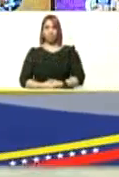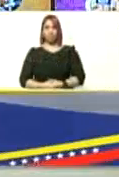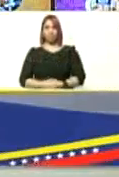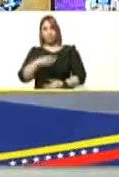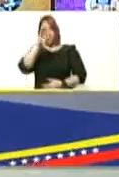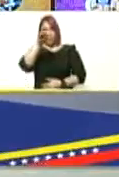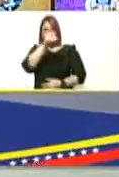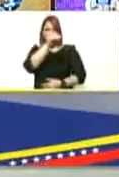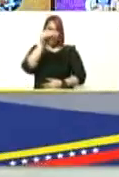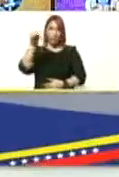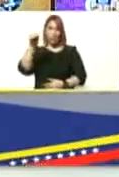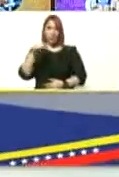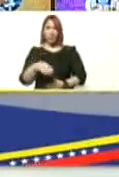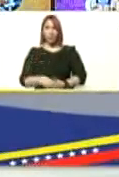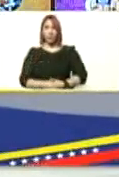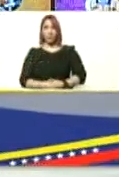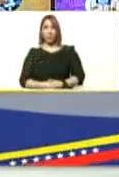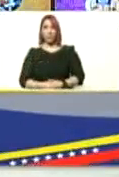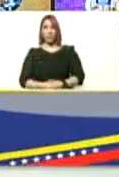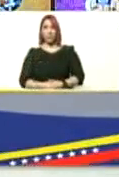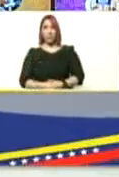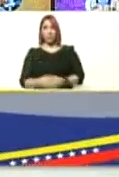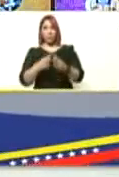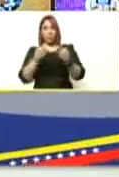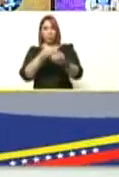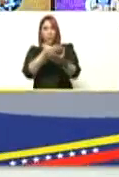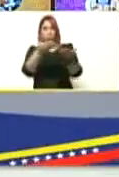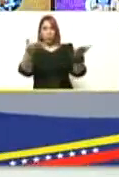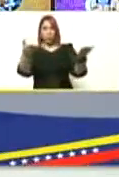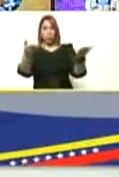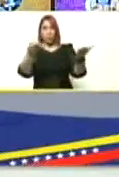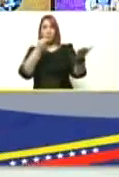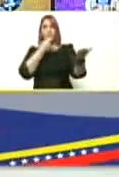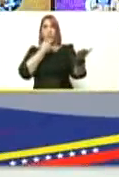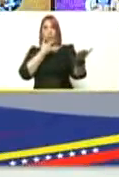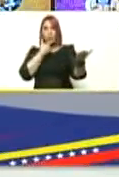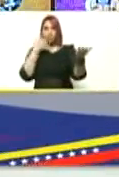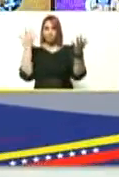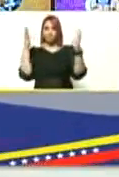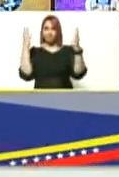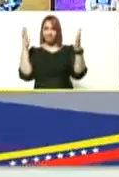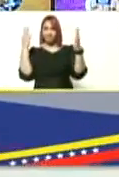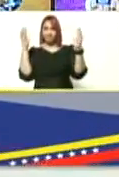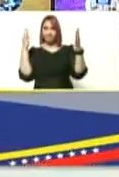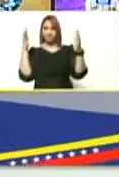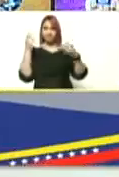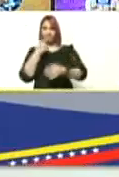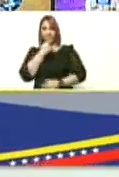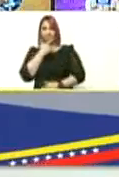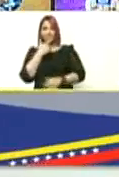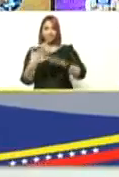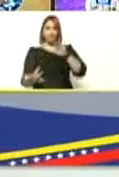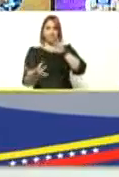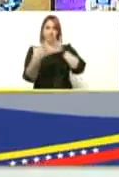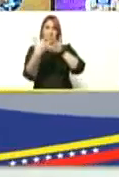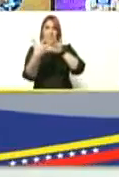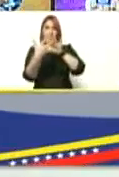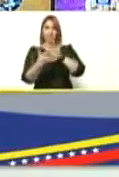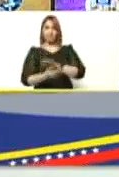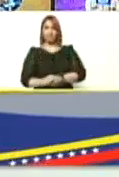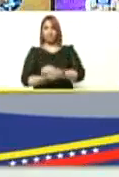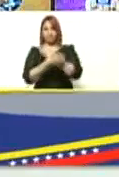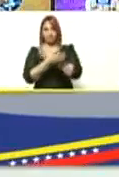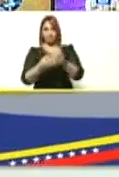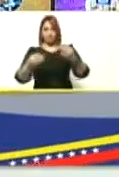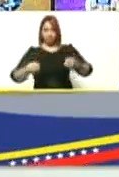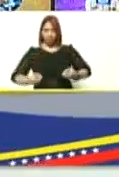dios que los bendiga a todos y todas muy bonito muy bonito este pase excelente de verdad